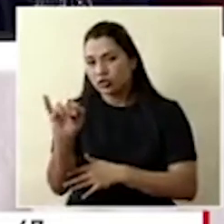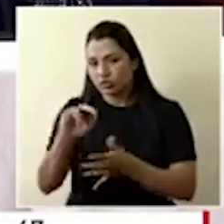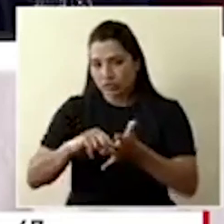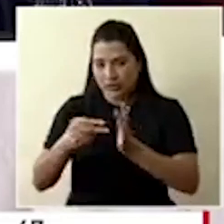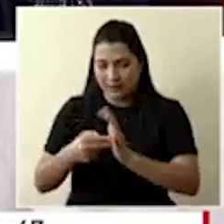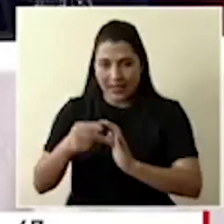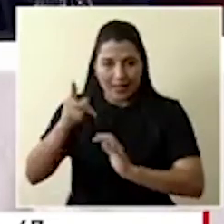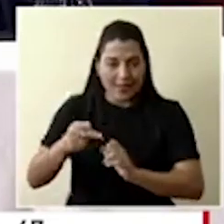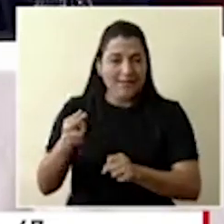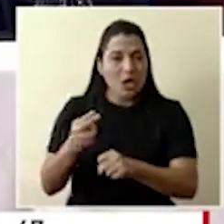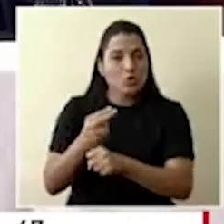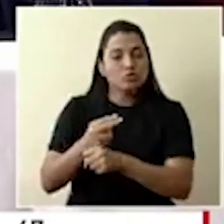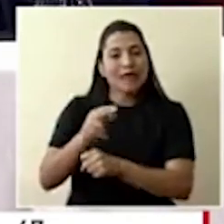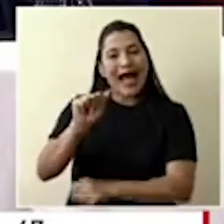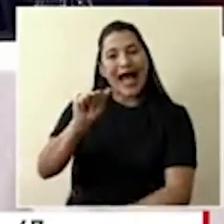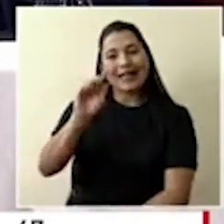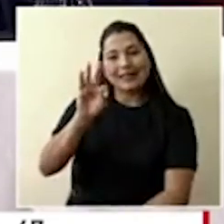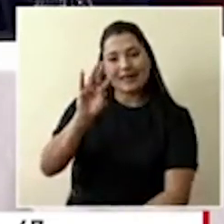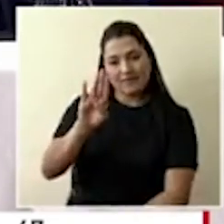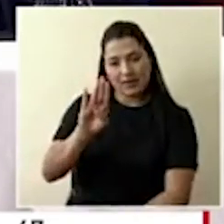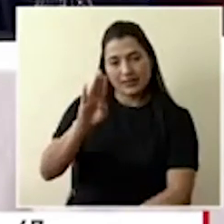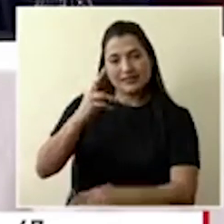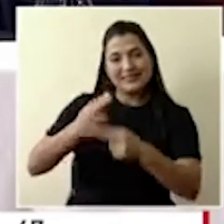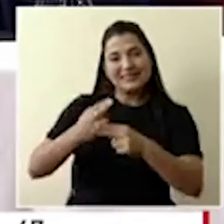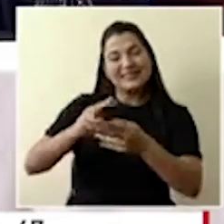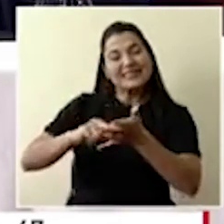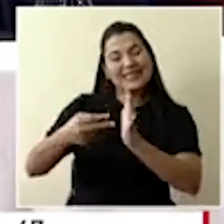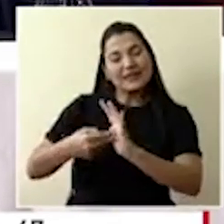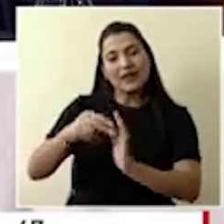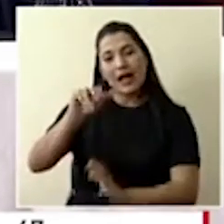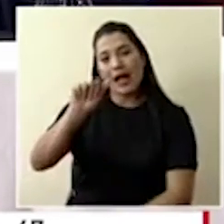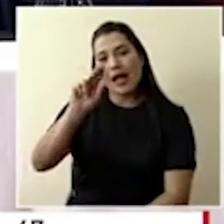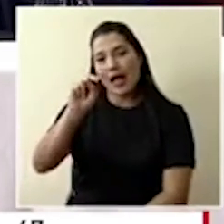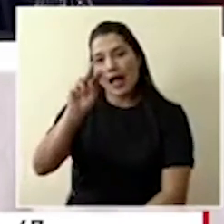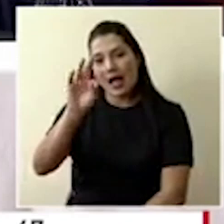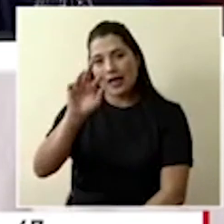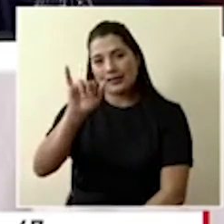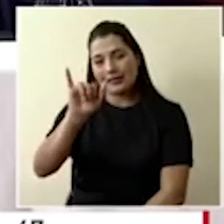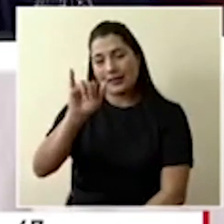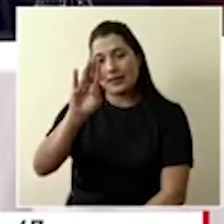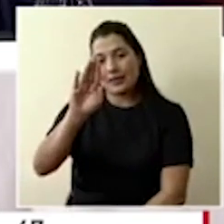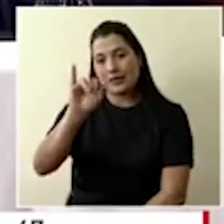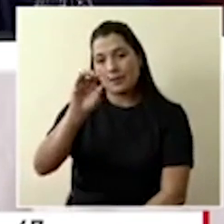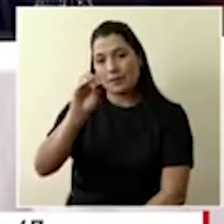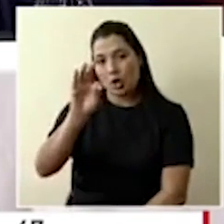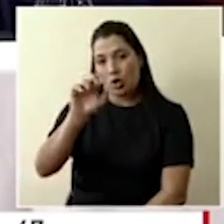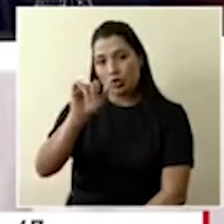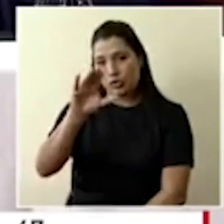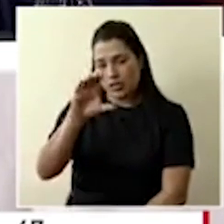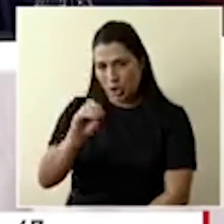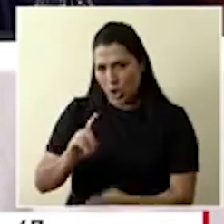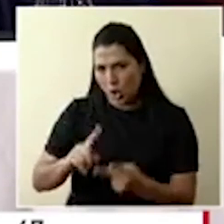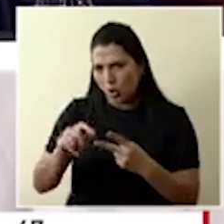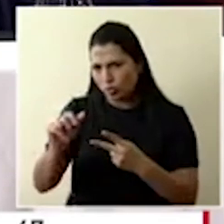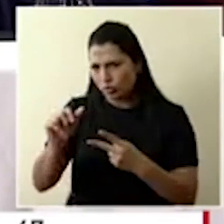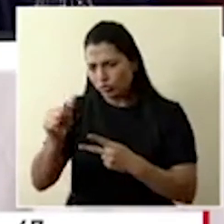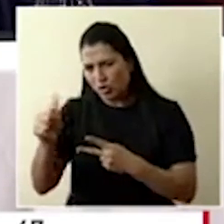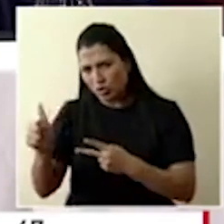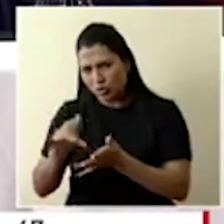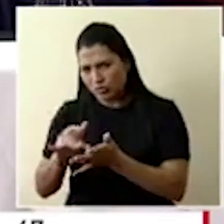anticoagulantes y nunca se necesitaron los ventiladores. ¿Están cambiando los protocolos aquí según esta nueva información?